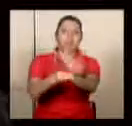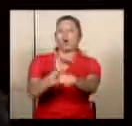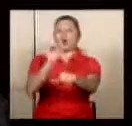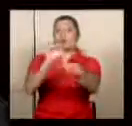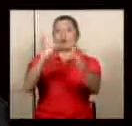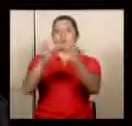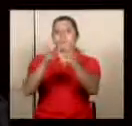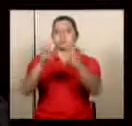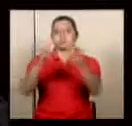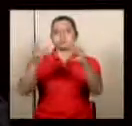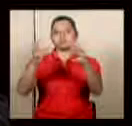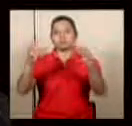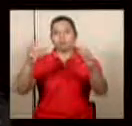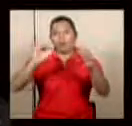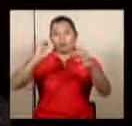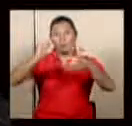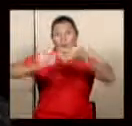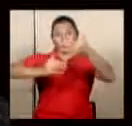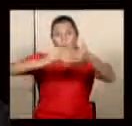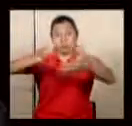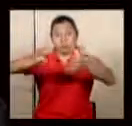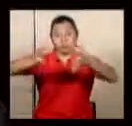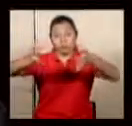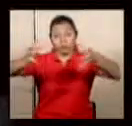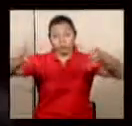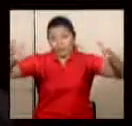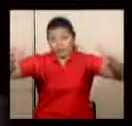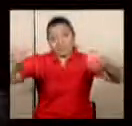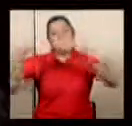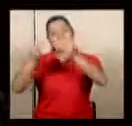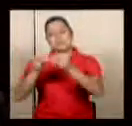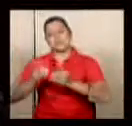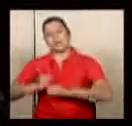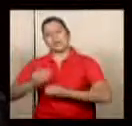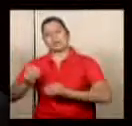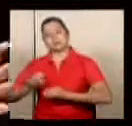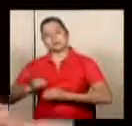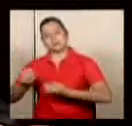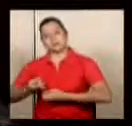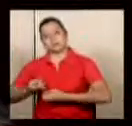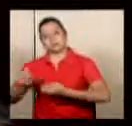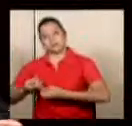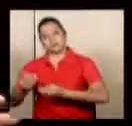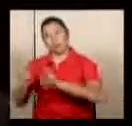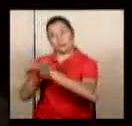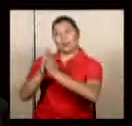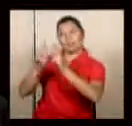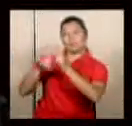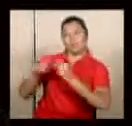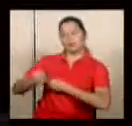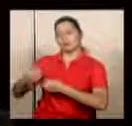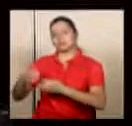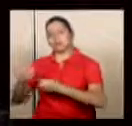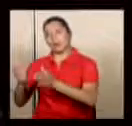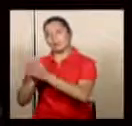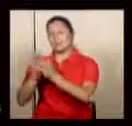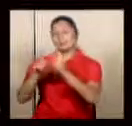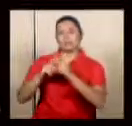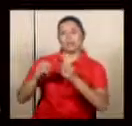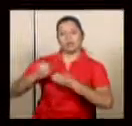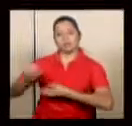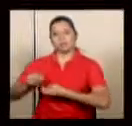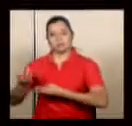nieve cayendo hacia abajo el gasto que estamos realizando con base en deuda, eso lo hemos visto en este presupuesto y en los